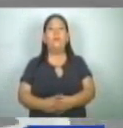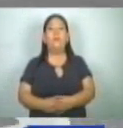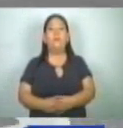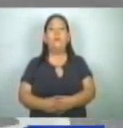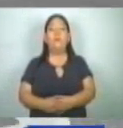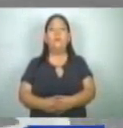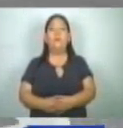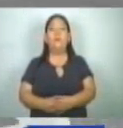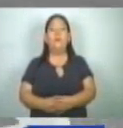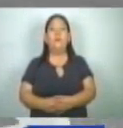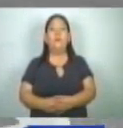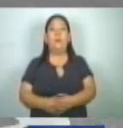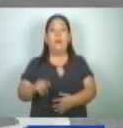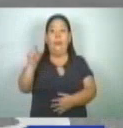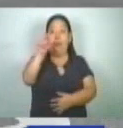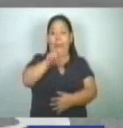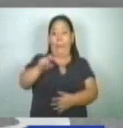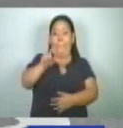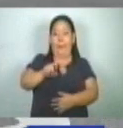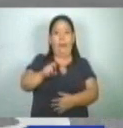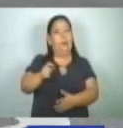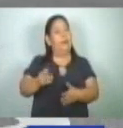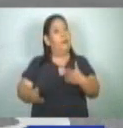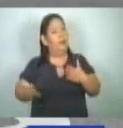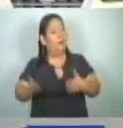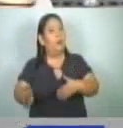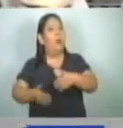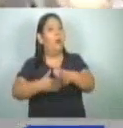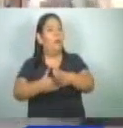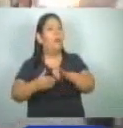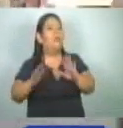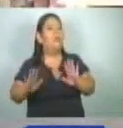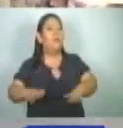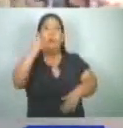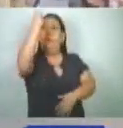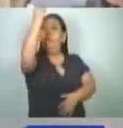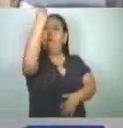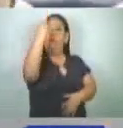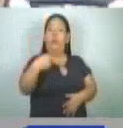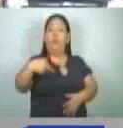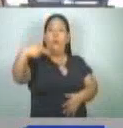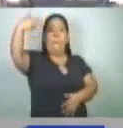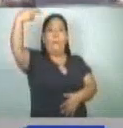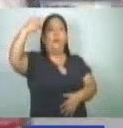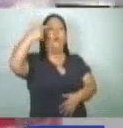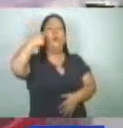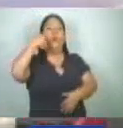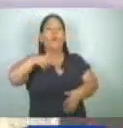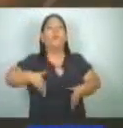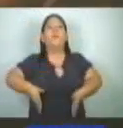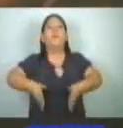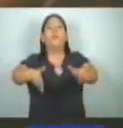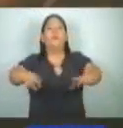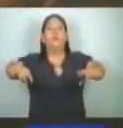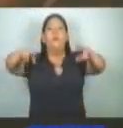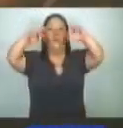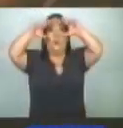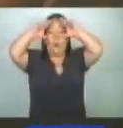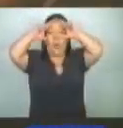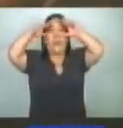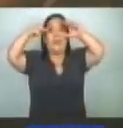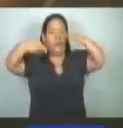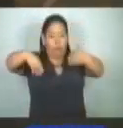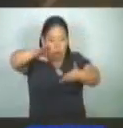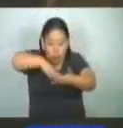En dos semanas podría dar inicio la implementación de las fotomultas en el bulevar Monseñor Romero, el cual ha sido señalizado